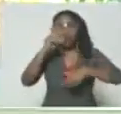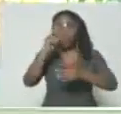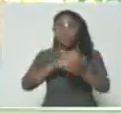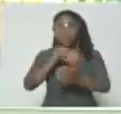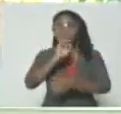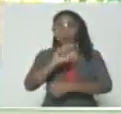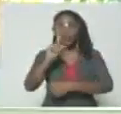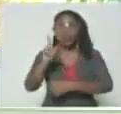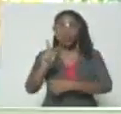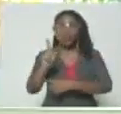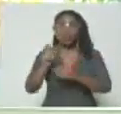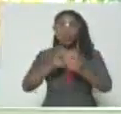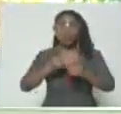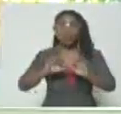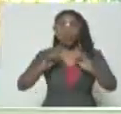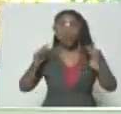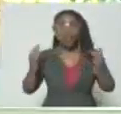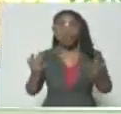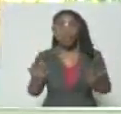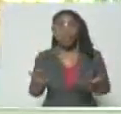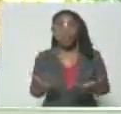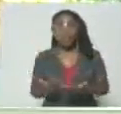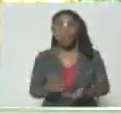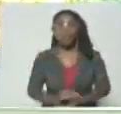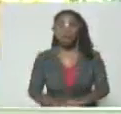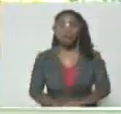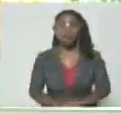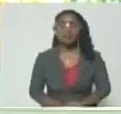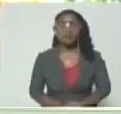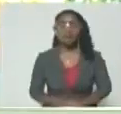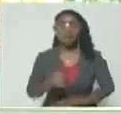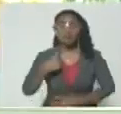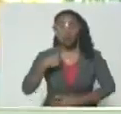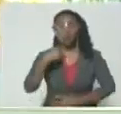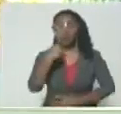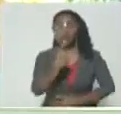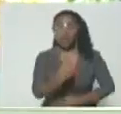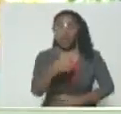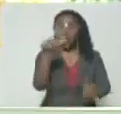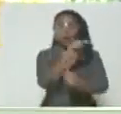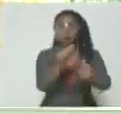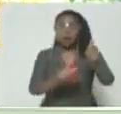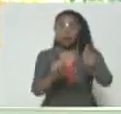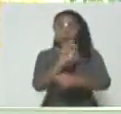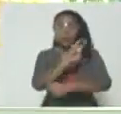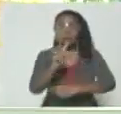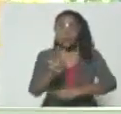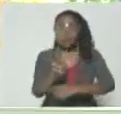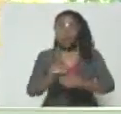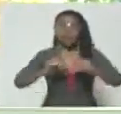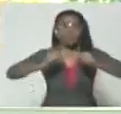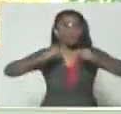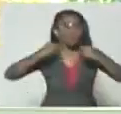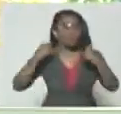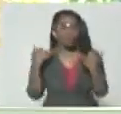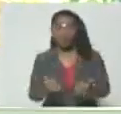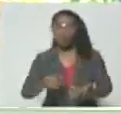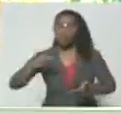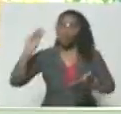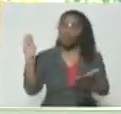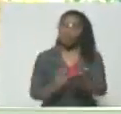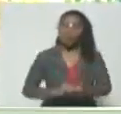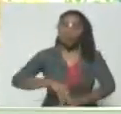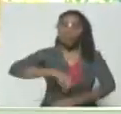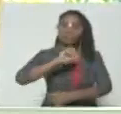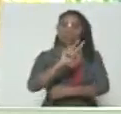por la pandemia. Le dije a la vicepresidenta que inmediatamente se pongan las